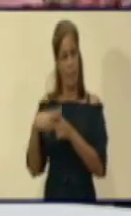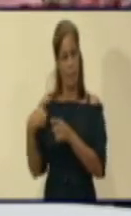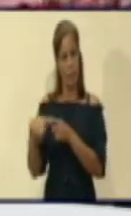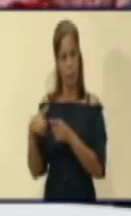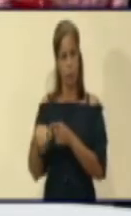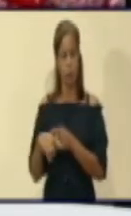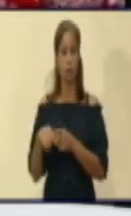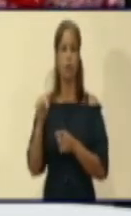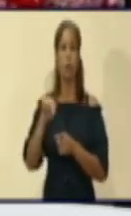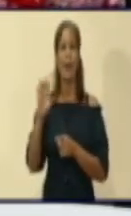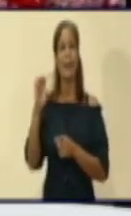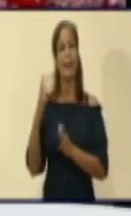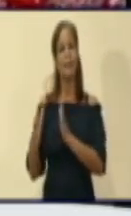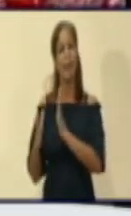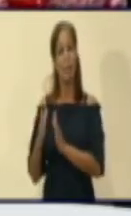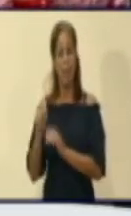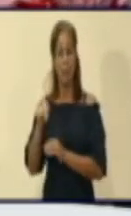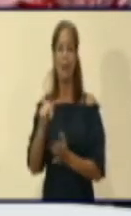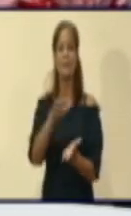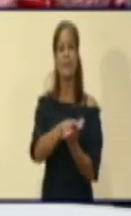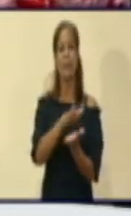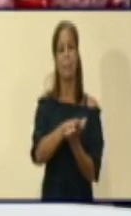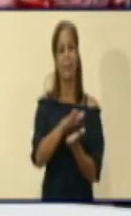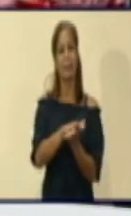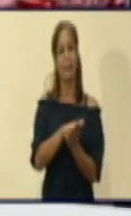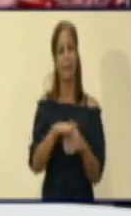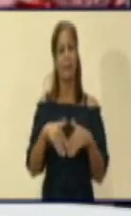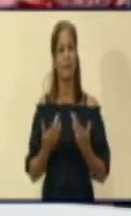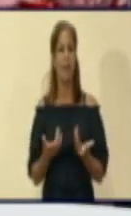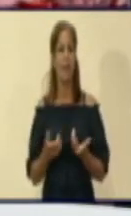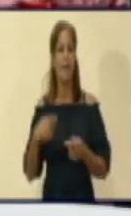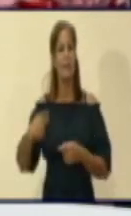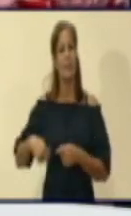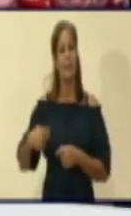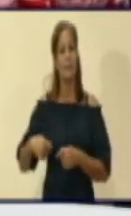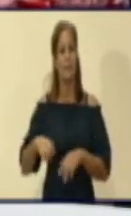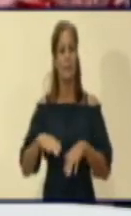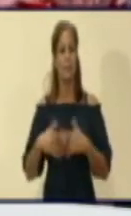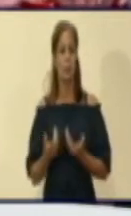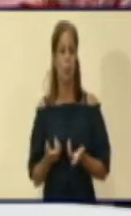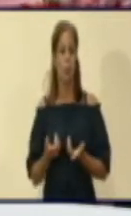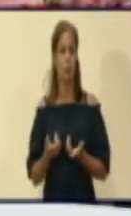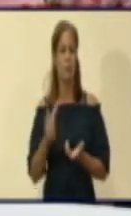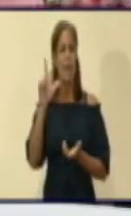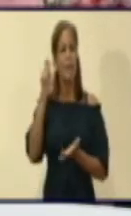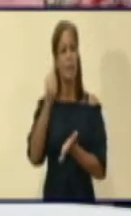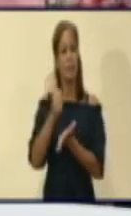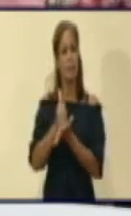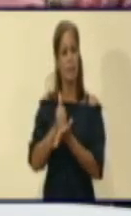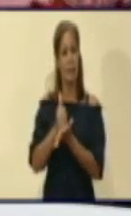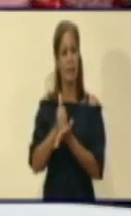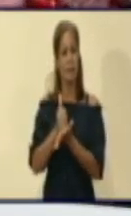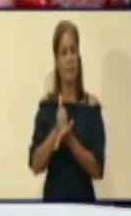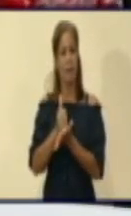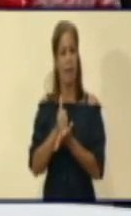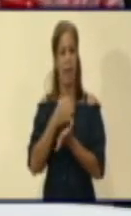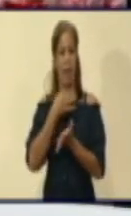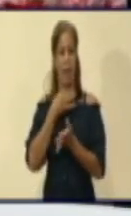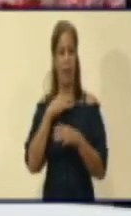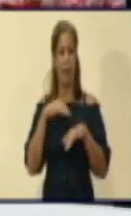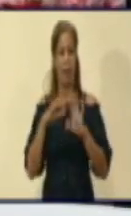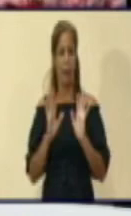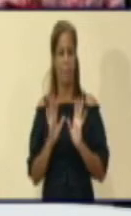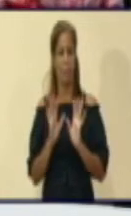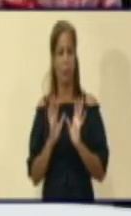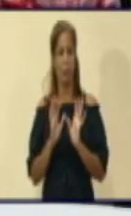de transmisión autóctona limitada se mantiene la decisión de prorrogar la licencia no retribuida a aquella madre que se encuentra en el disfrute de su